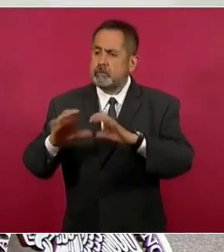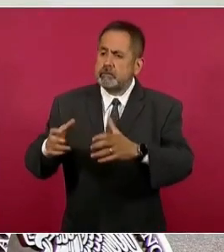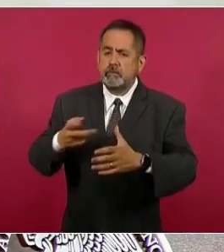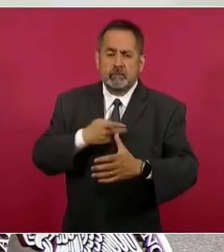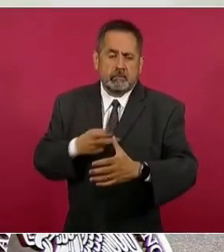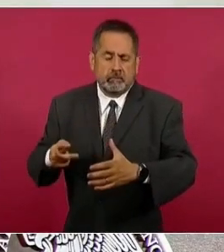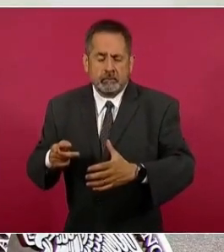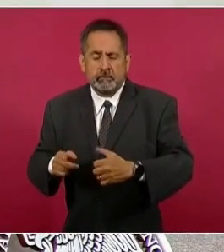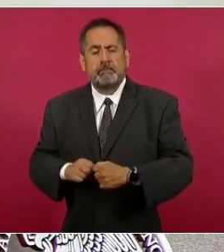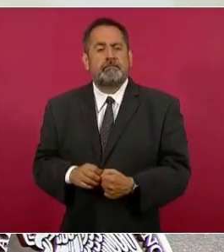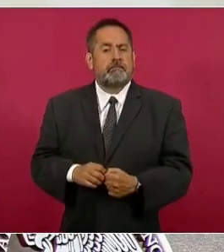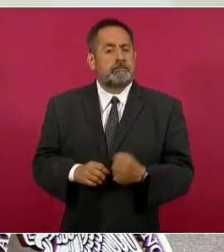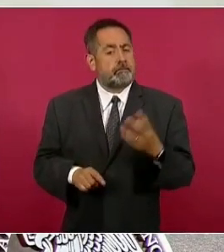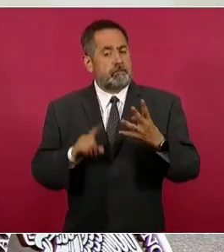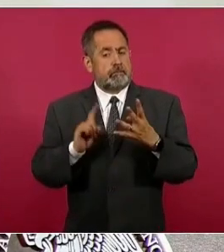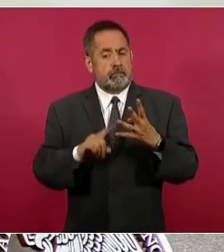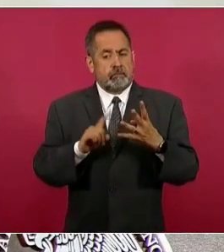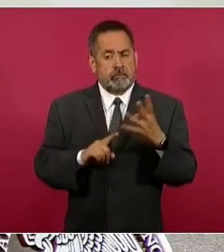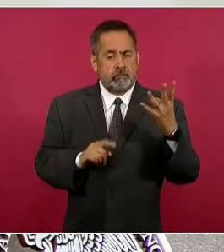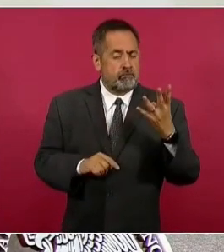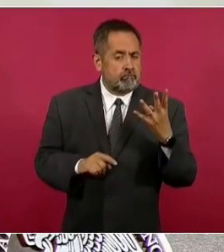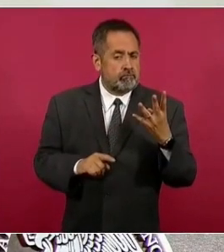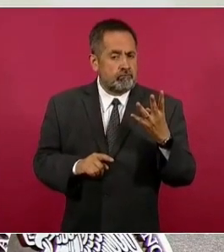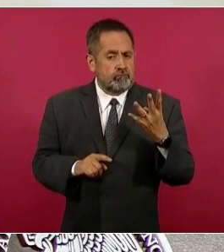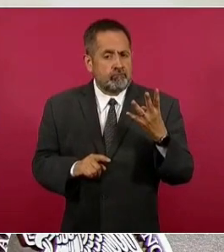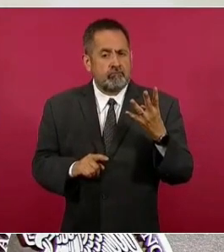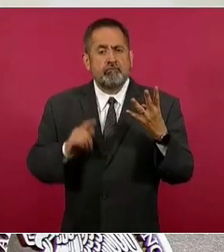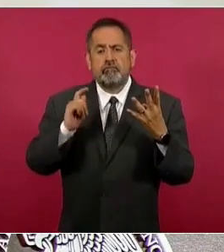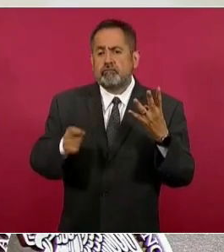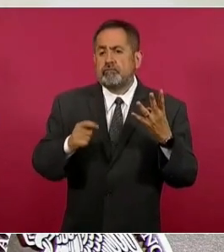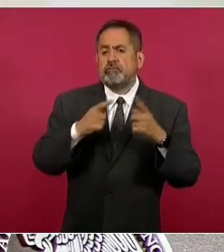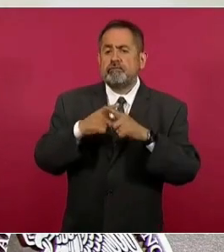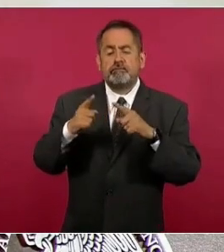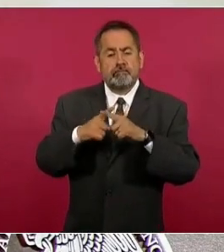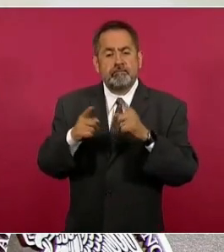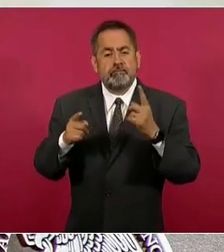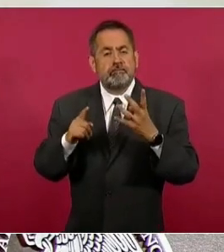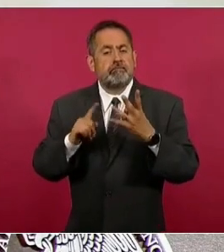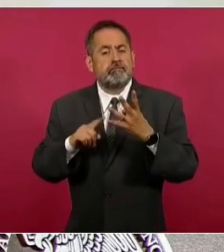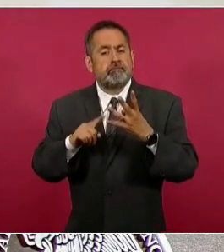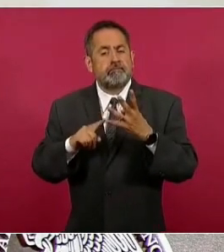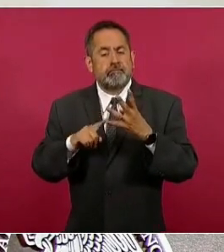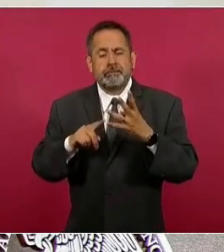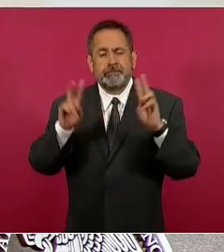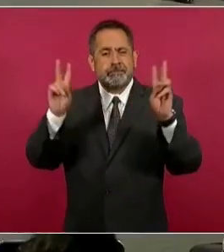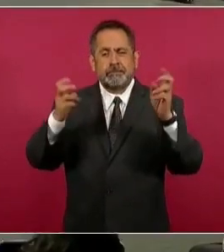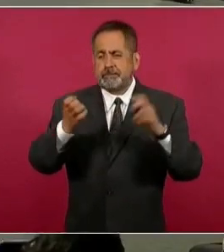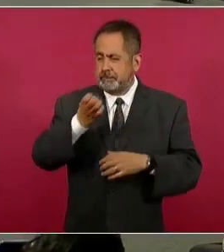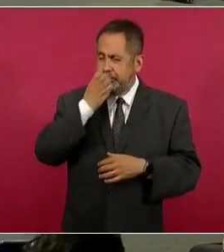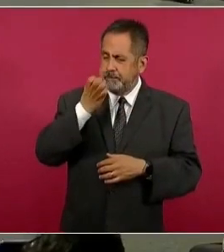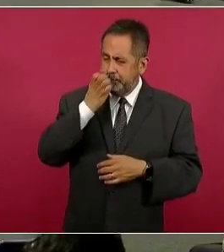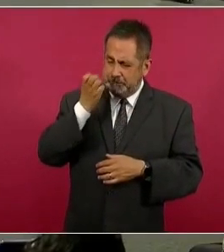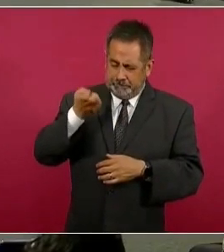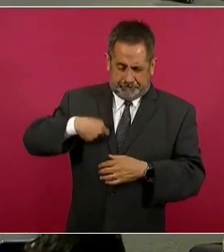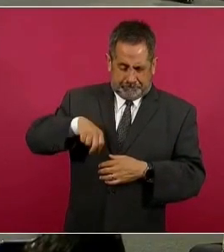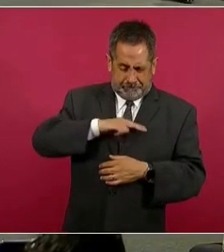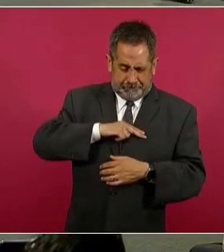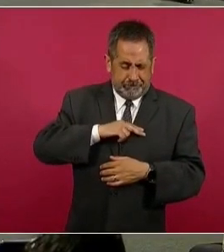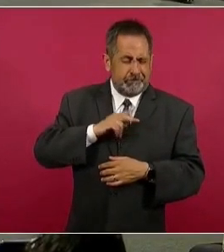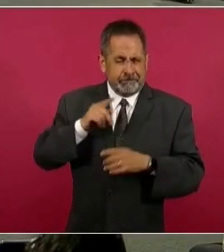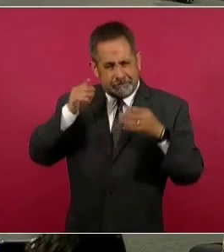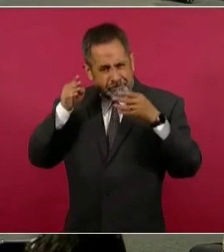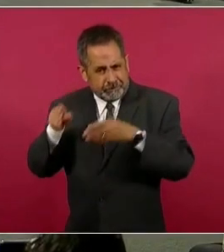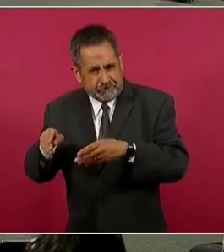Y por último, el mantener en buen estado lo que son las instituciones, que es el programa de la Escuela Es Nuestra, que aquí yo sí quiero